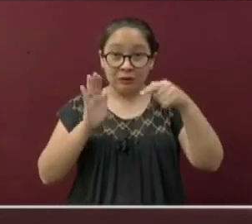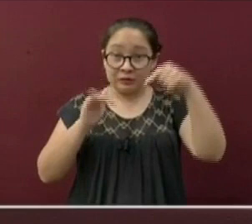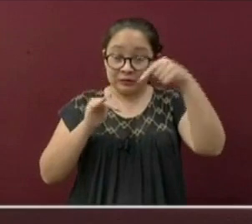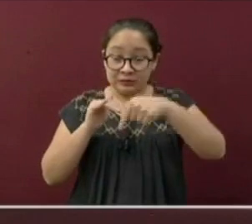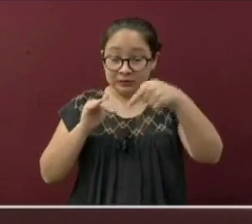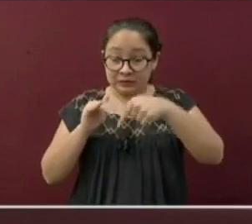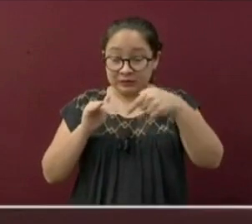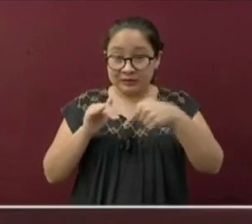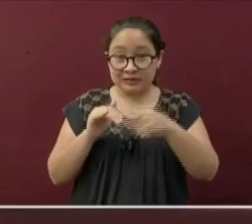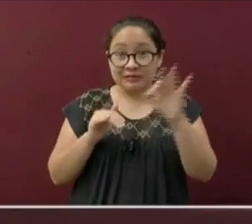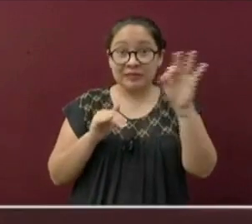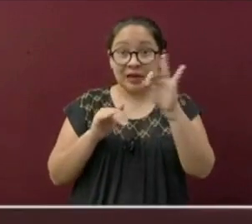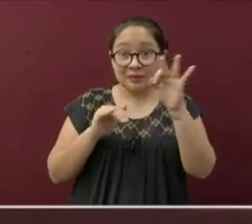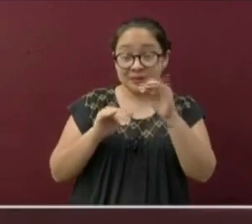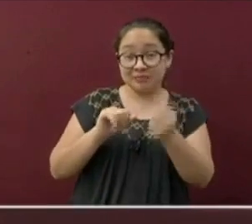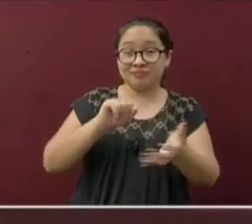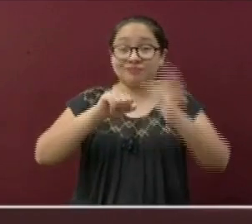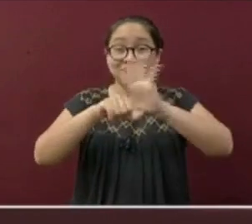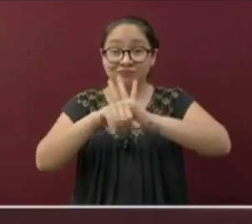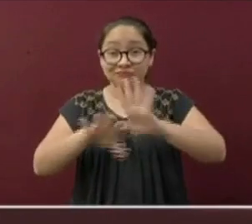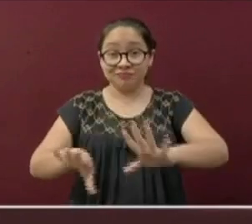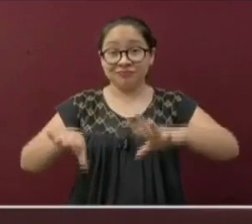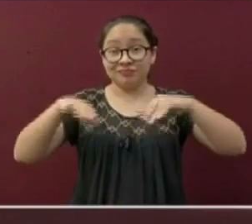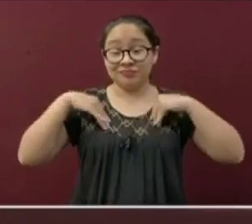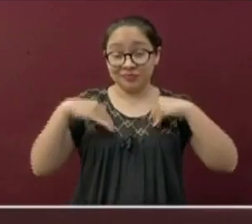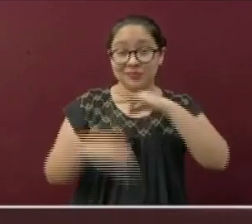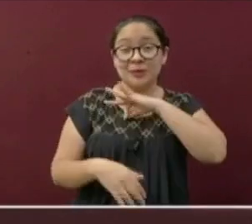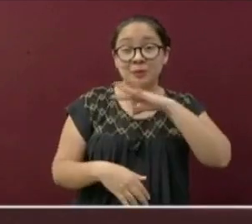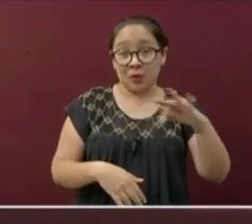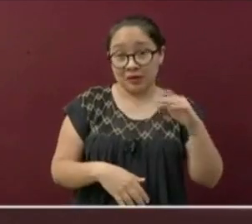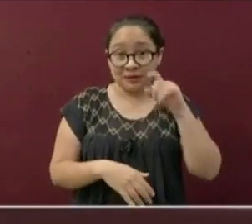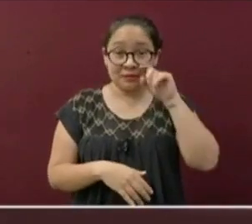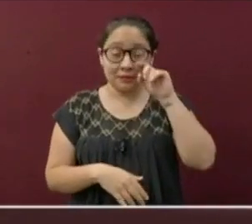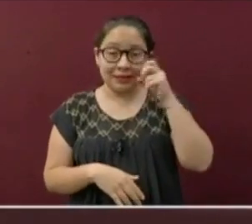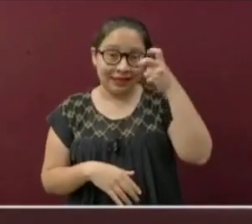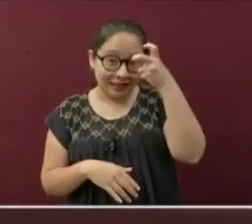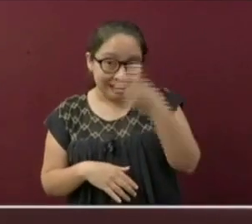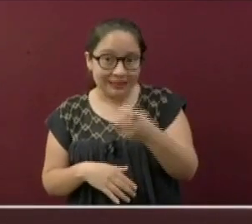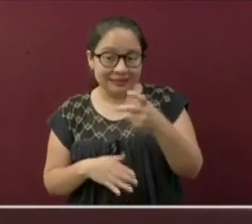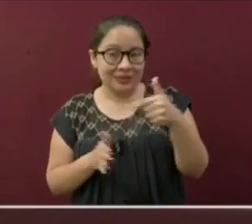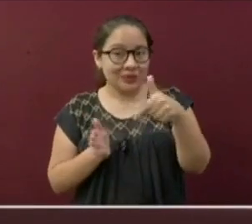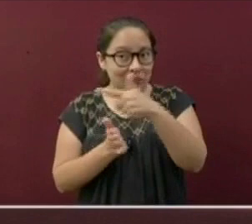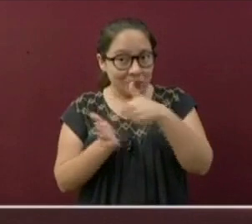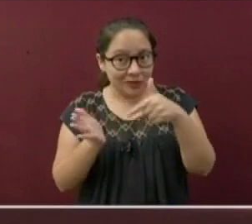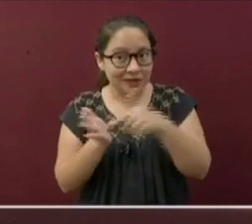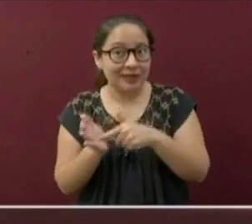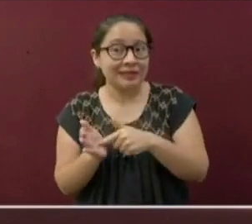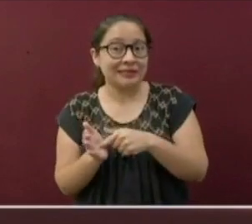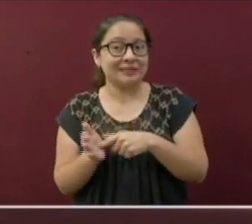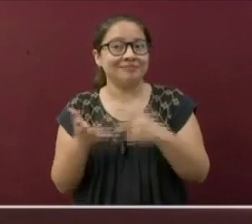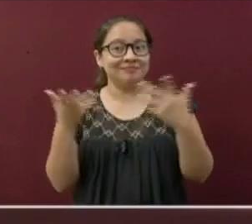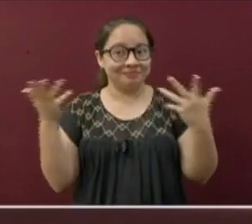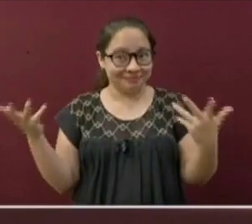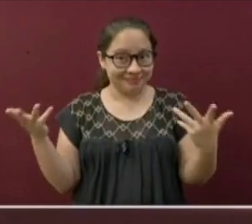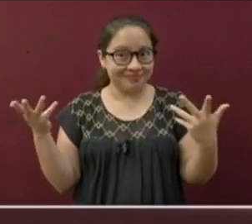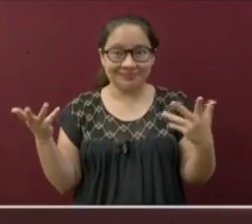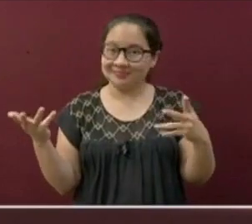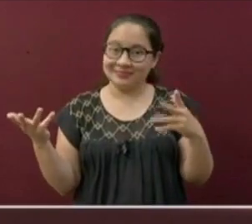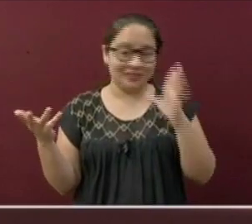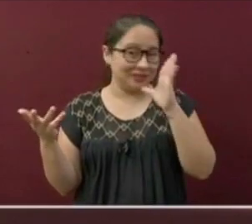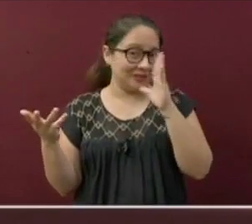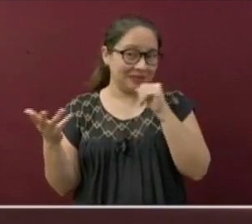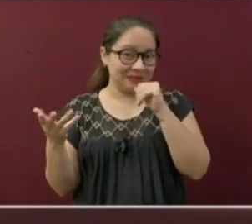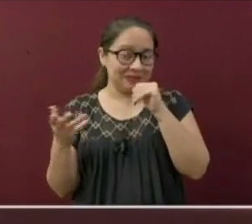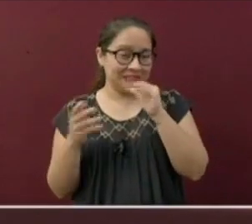viajeros pueden estar expuestos al virus. Estos también son lugares donde puede resultar difícil mantener el